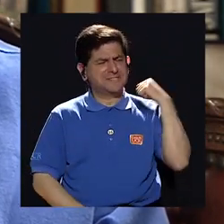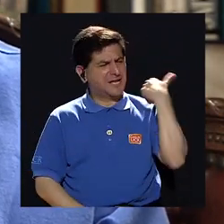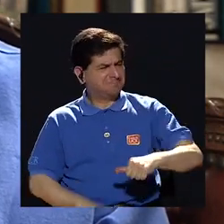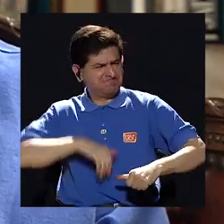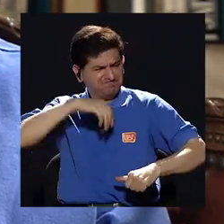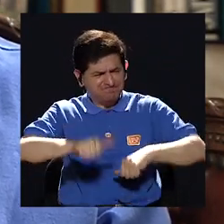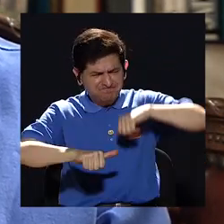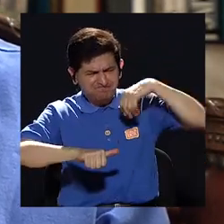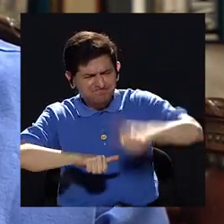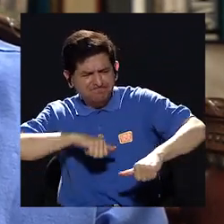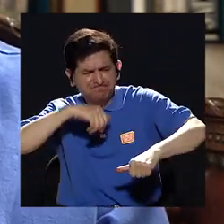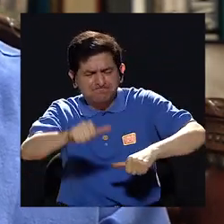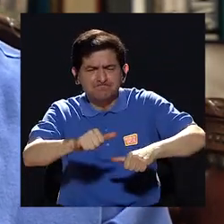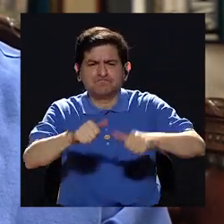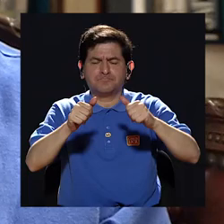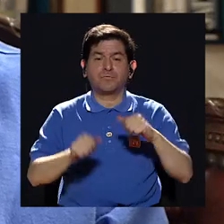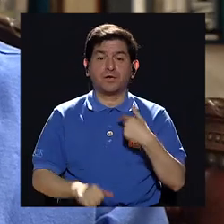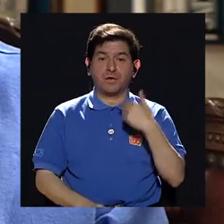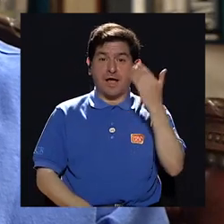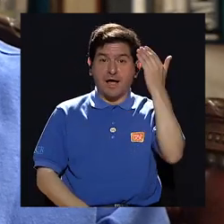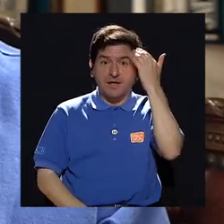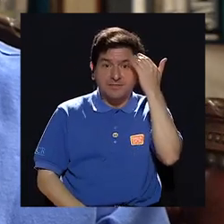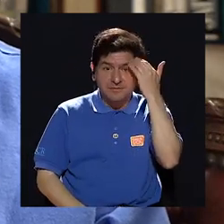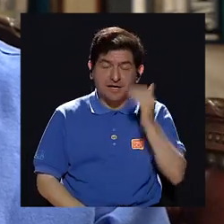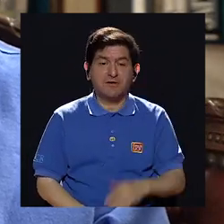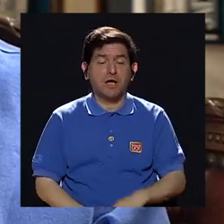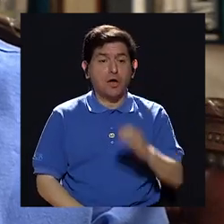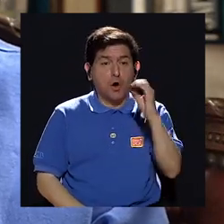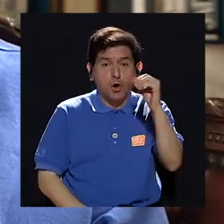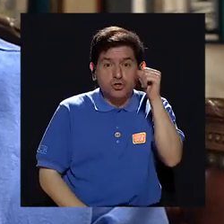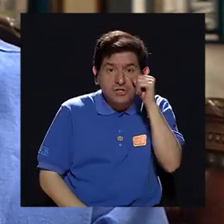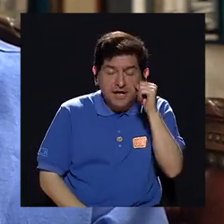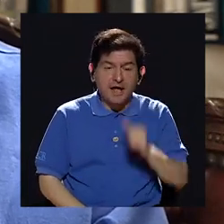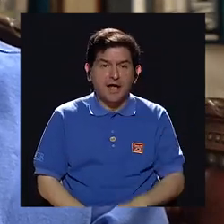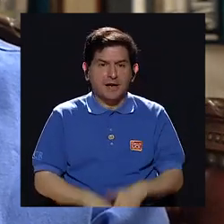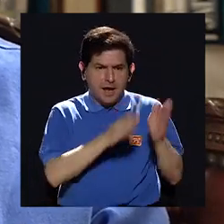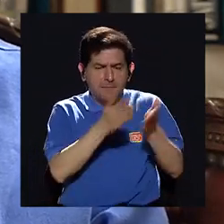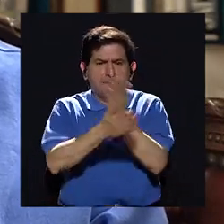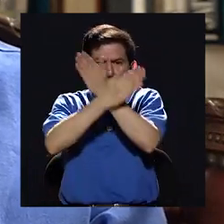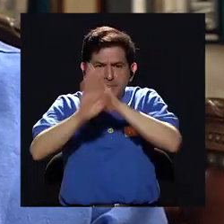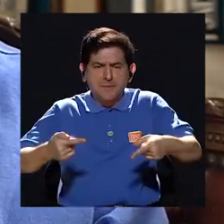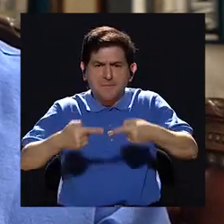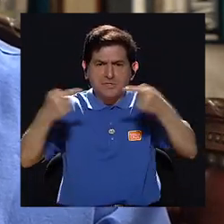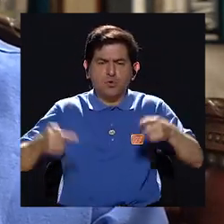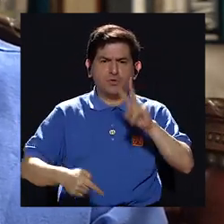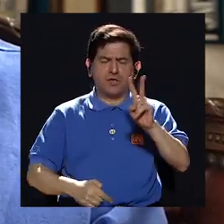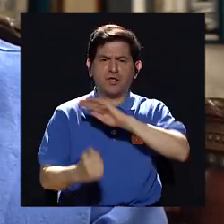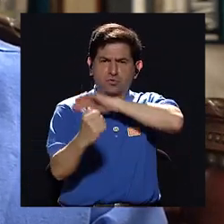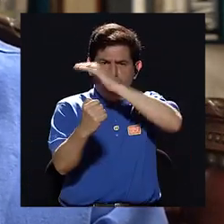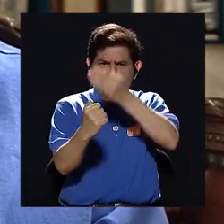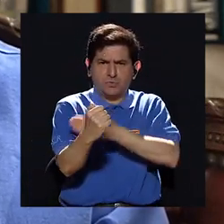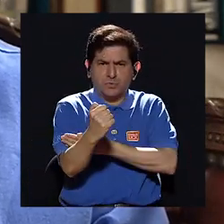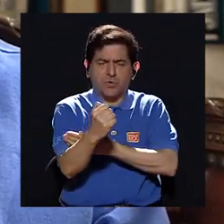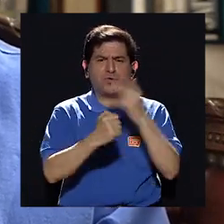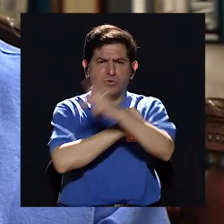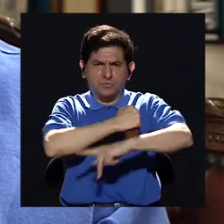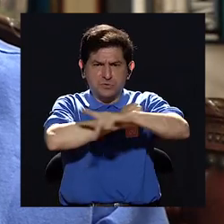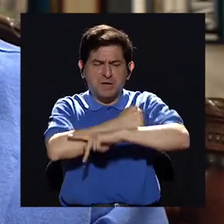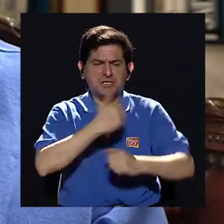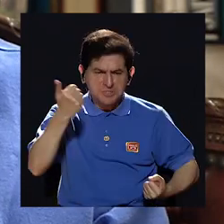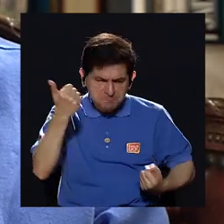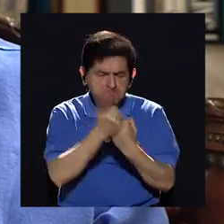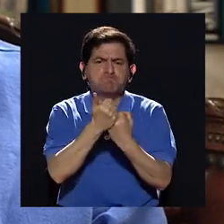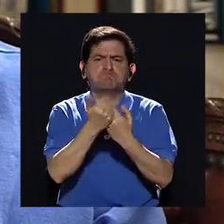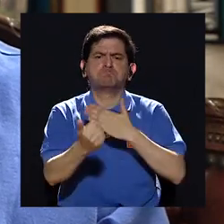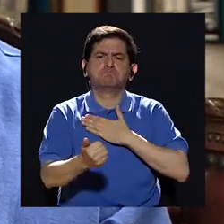empedernida y cuando supo que Oscar Arias había presentado un plan de paz contra las dos superpotencias me